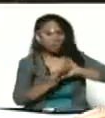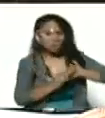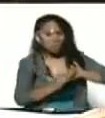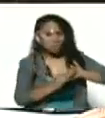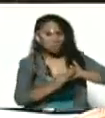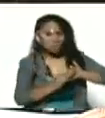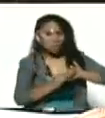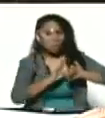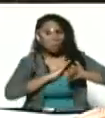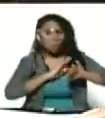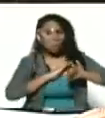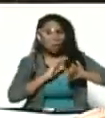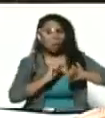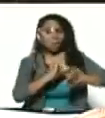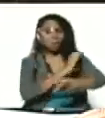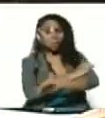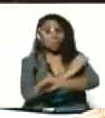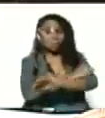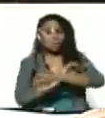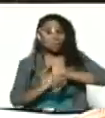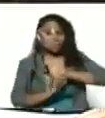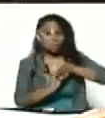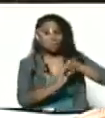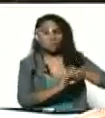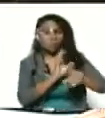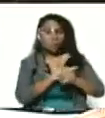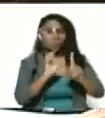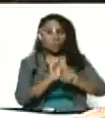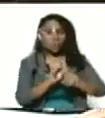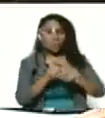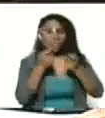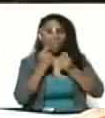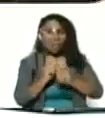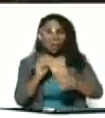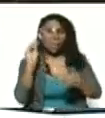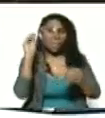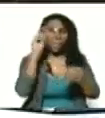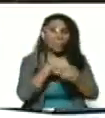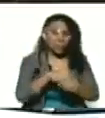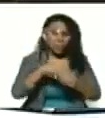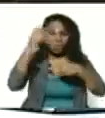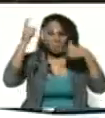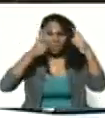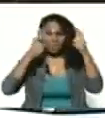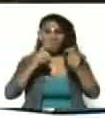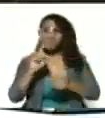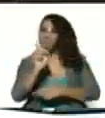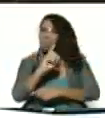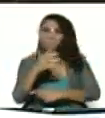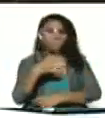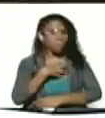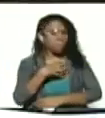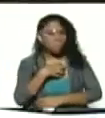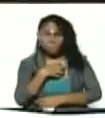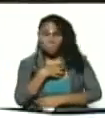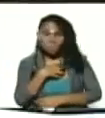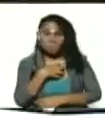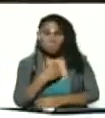propia de la derecha tratarla de sembrar en el chavismo no podrán